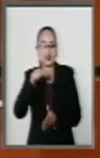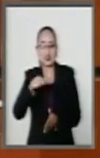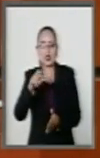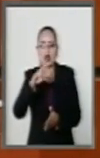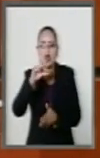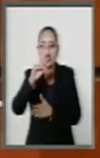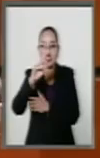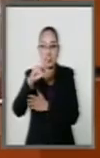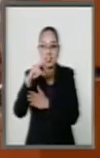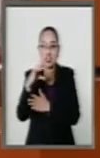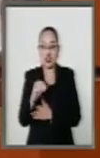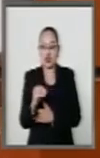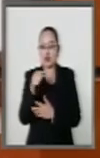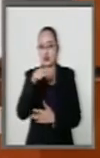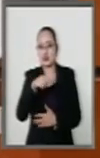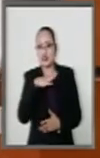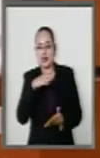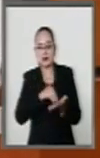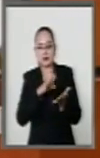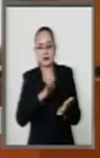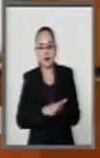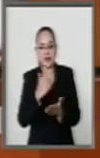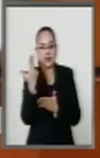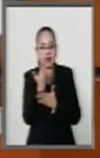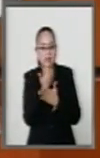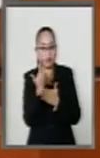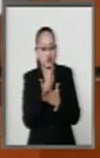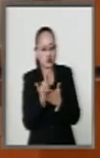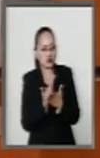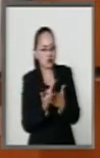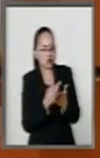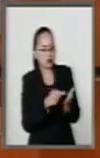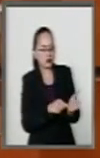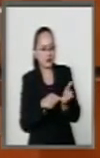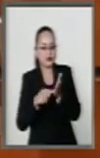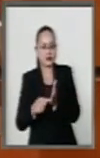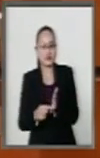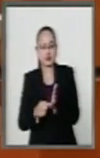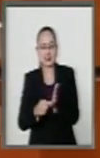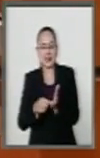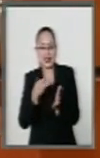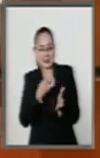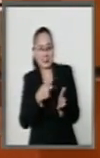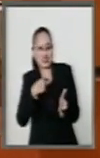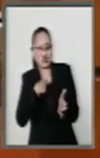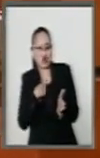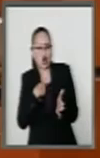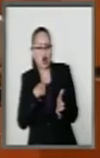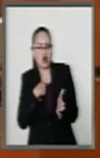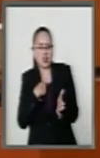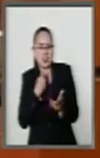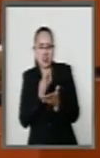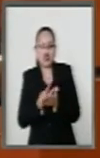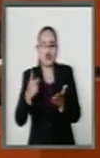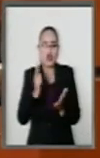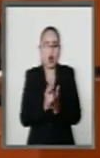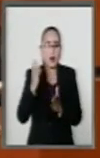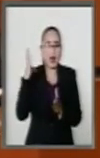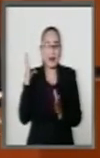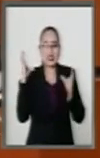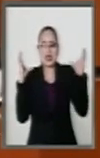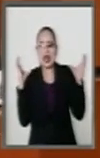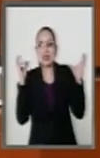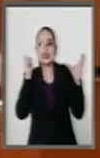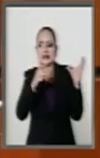Rodrigo, que en un dibujo pone, este niño soy yo, soy un monstruo de dos cabezas, es una